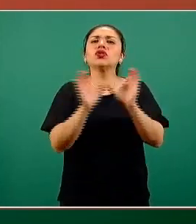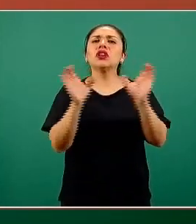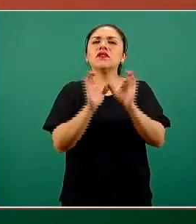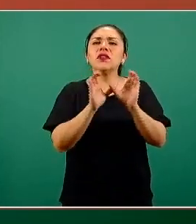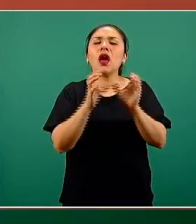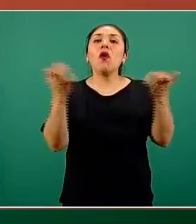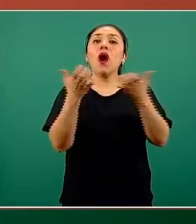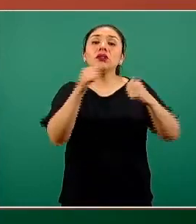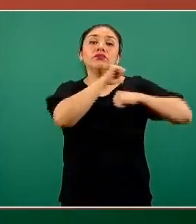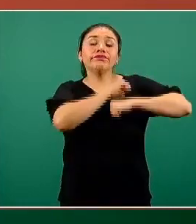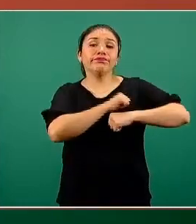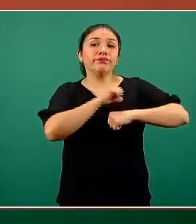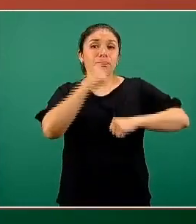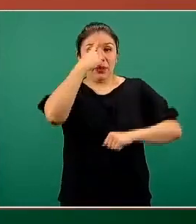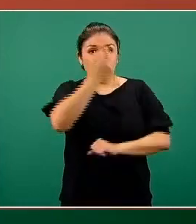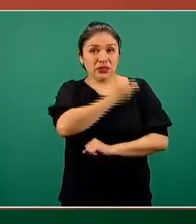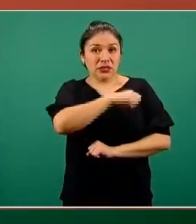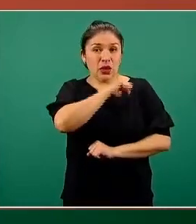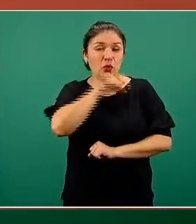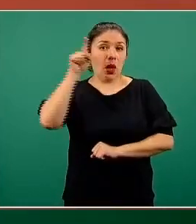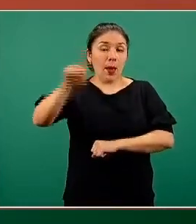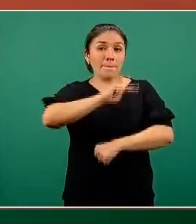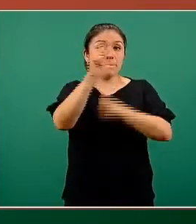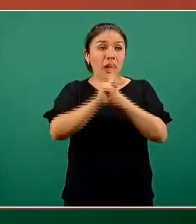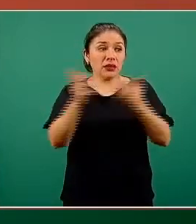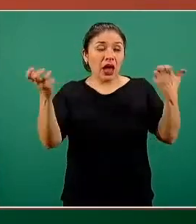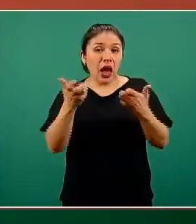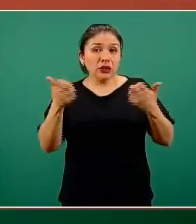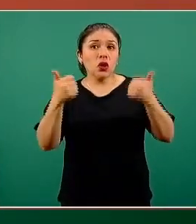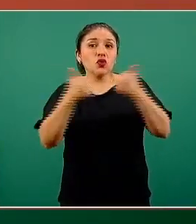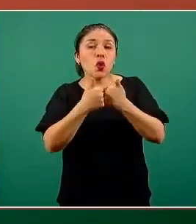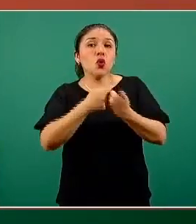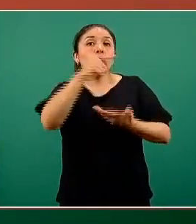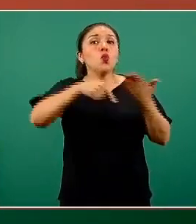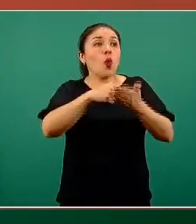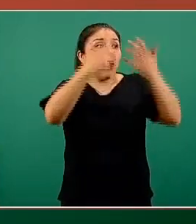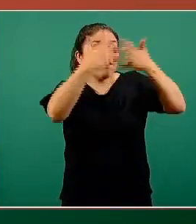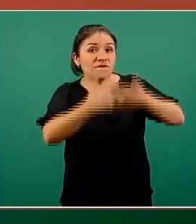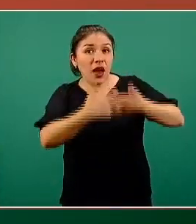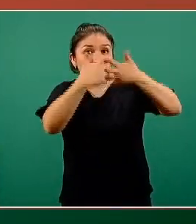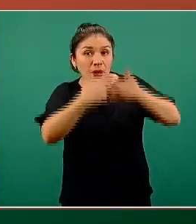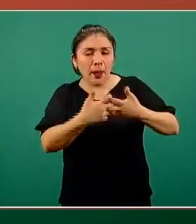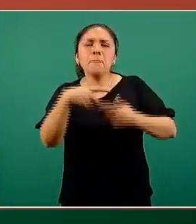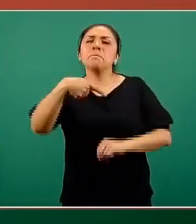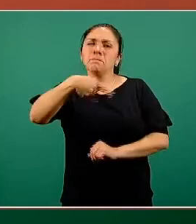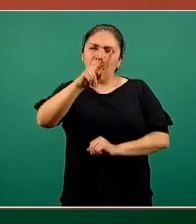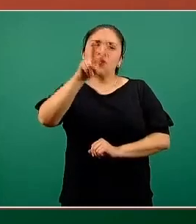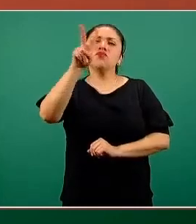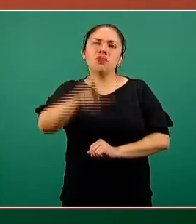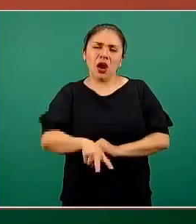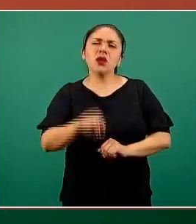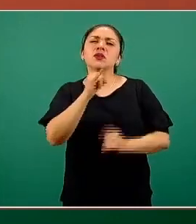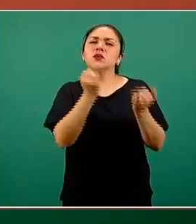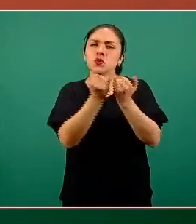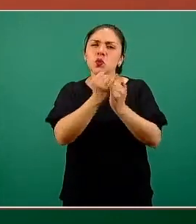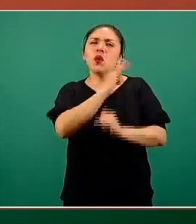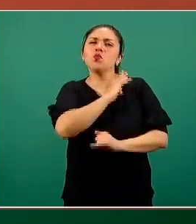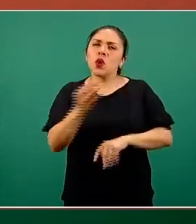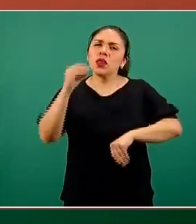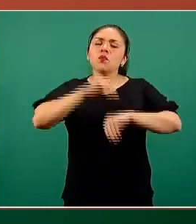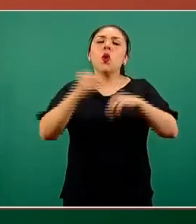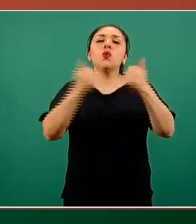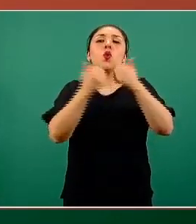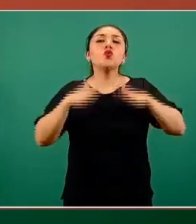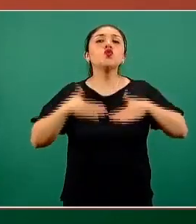emiten las autoridades sanitarias del país en donde están las plantas de producción. Pero, desde luego, también se puede apelar a la